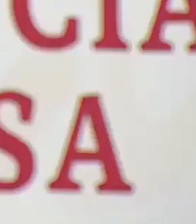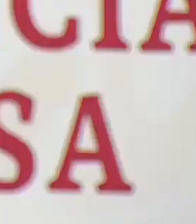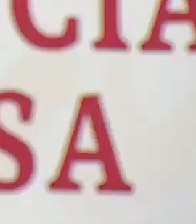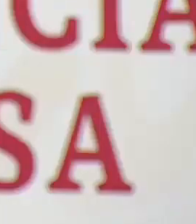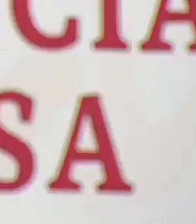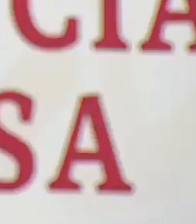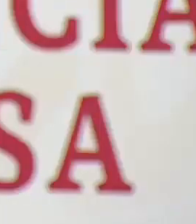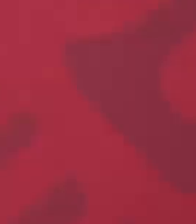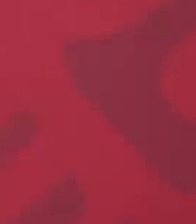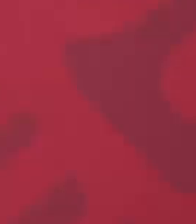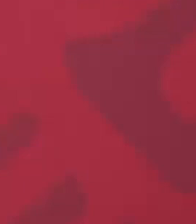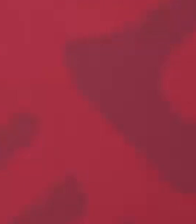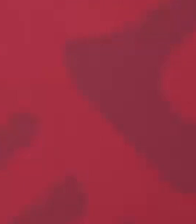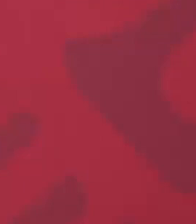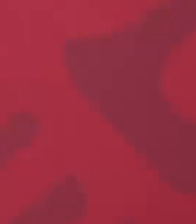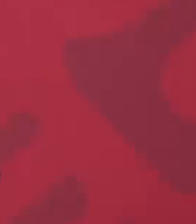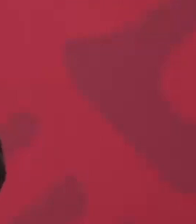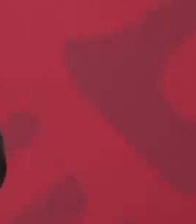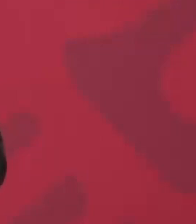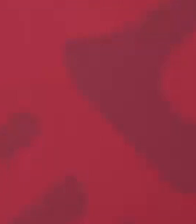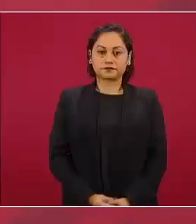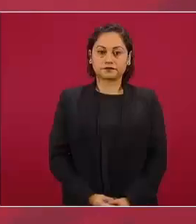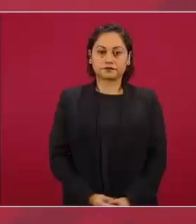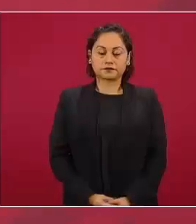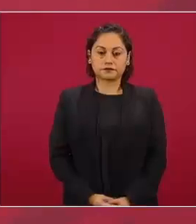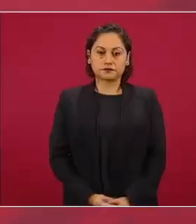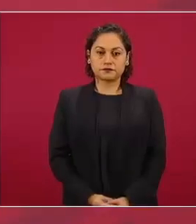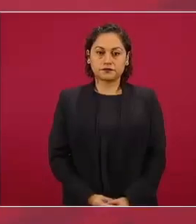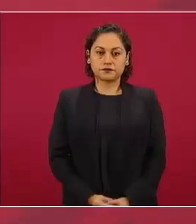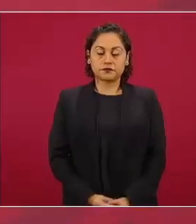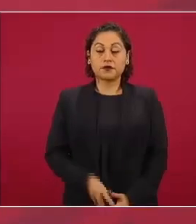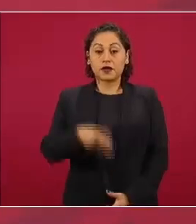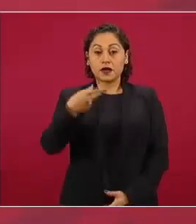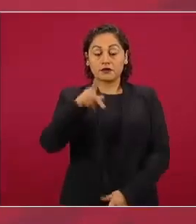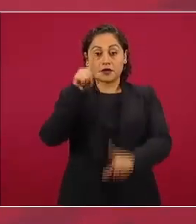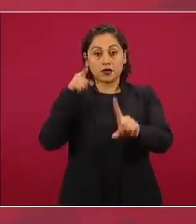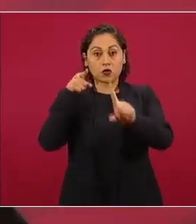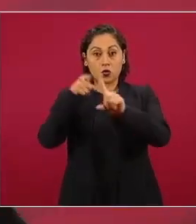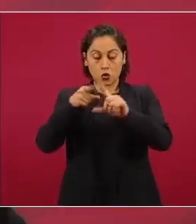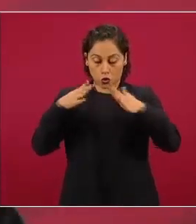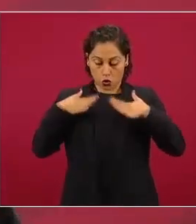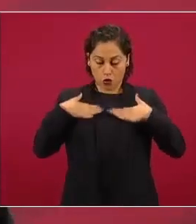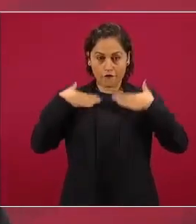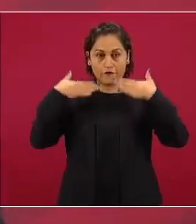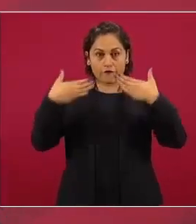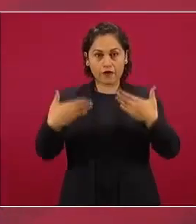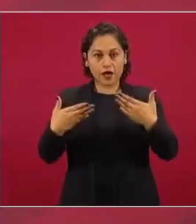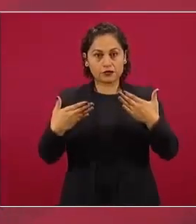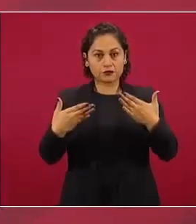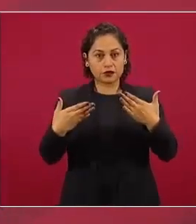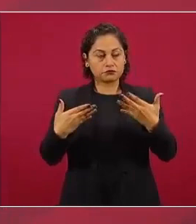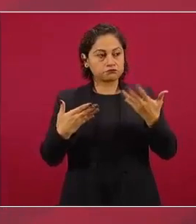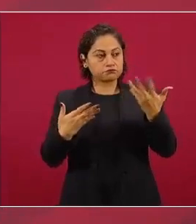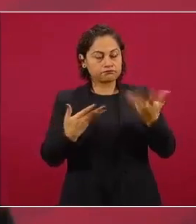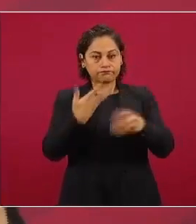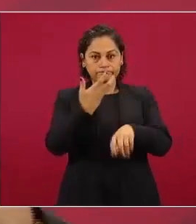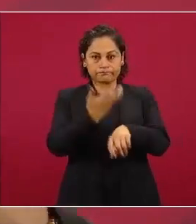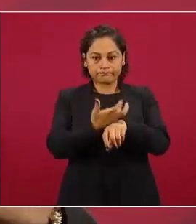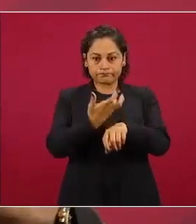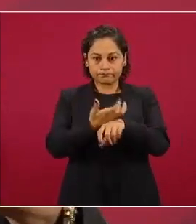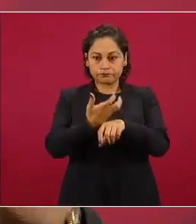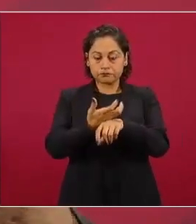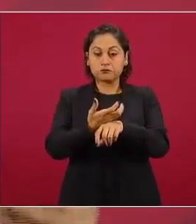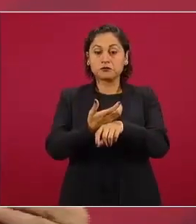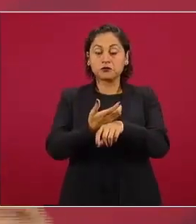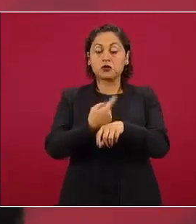sino la confianza que hay entre ambos en las instituciones que tenemos en quienes